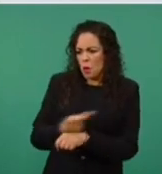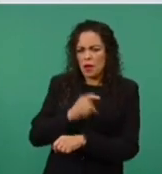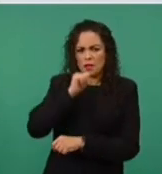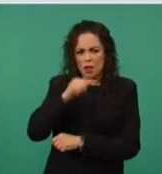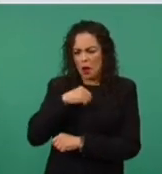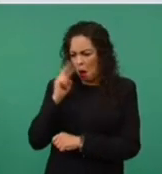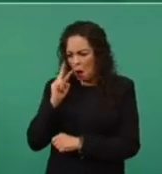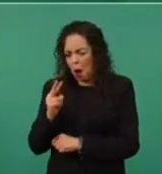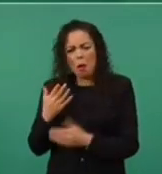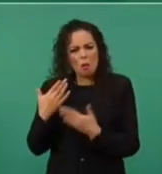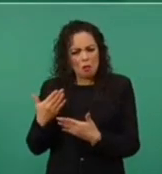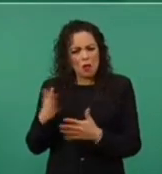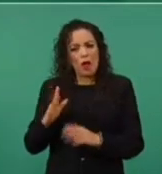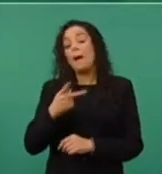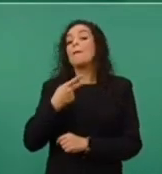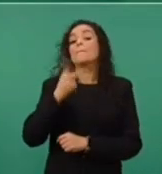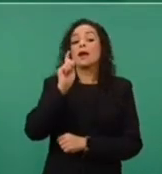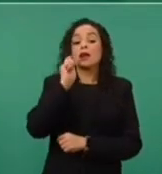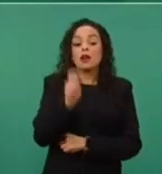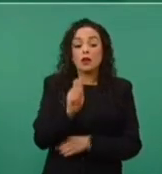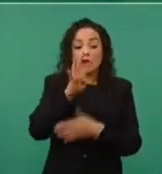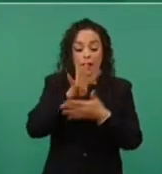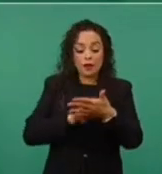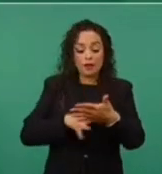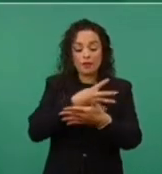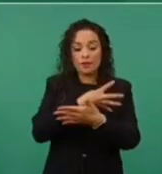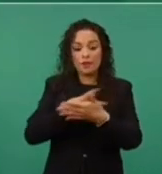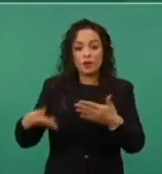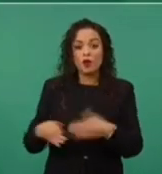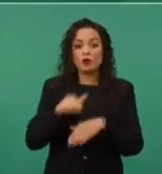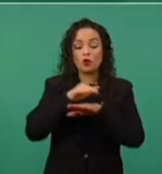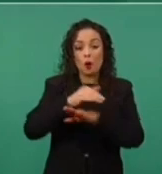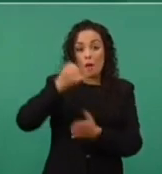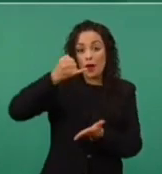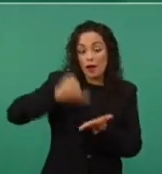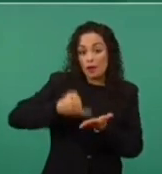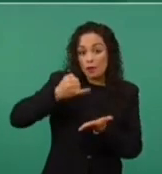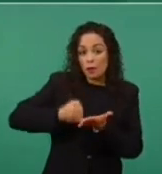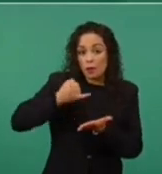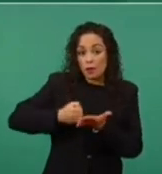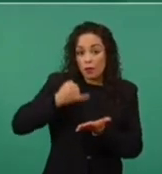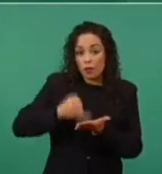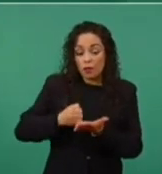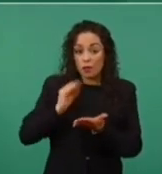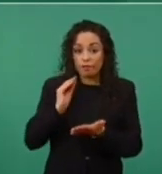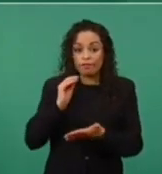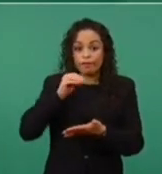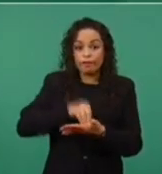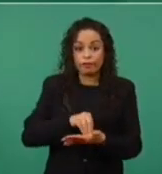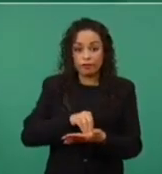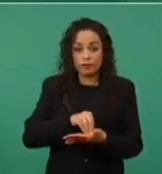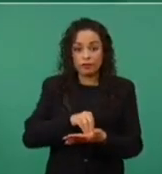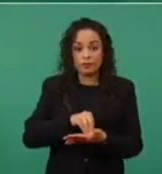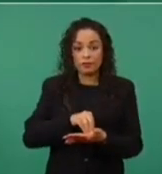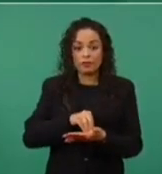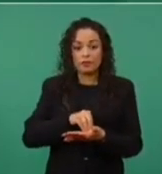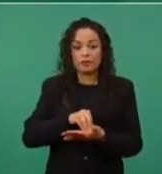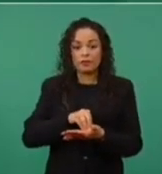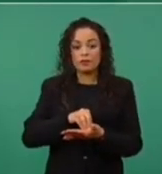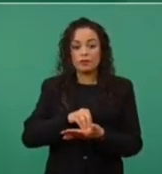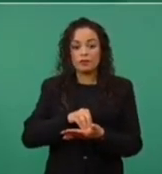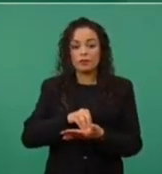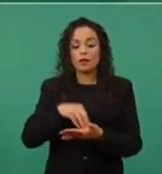Excepto que en la tabla de fracciones arancelarias se enlista la fracción que